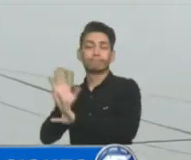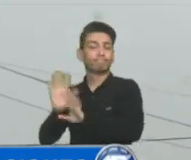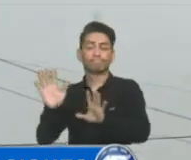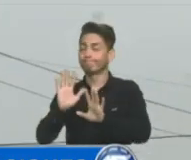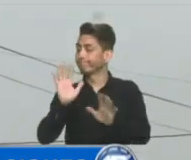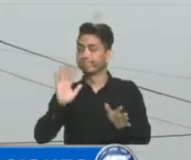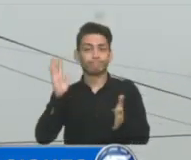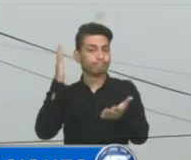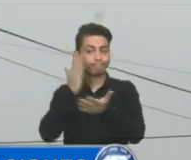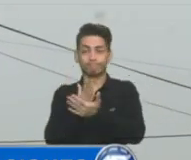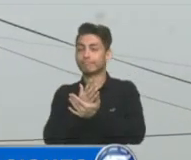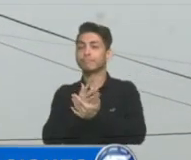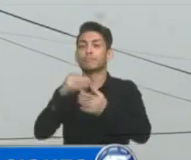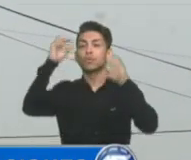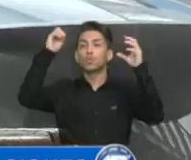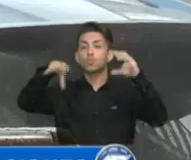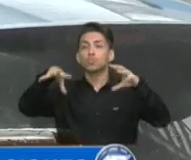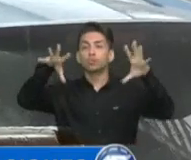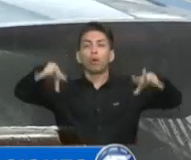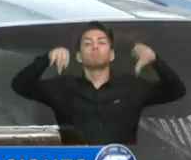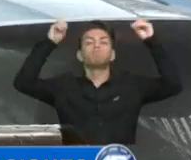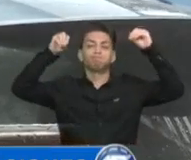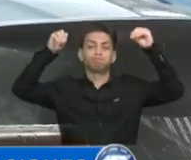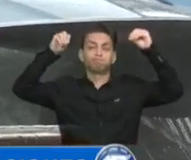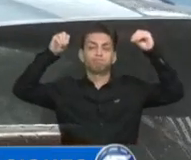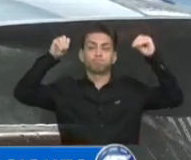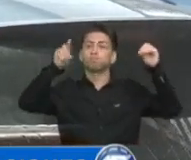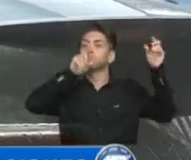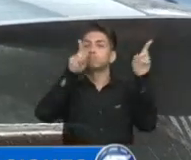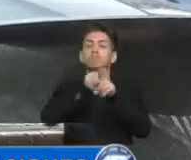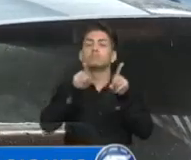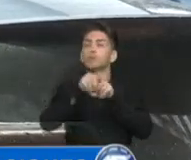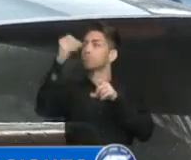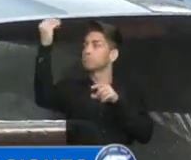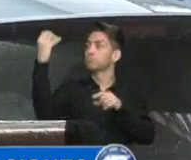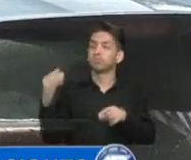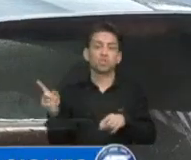el servicio de la energía eléctrica y los semáforos no funcionaron.